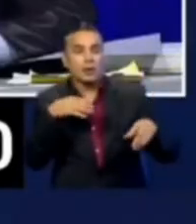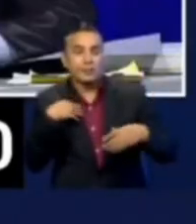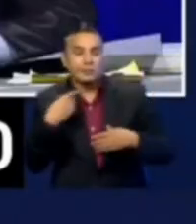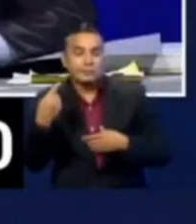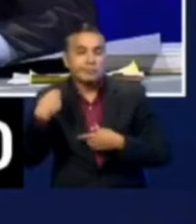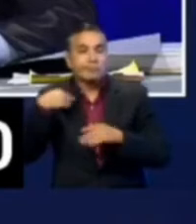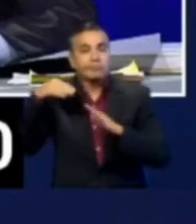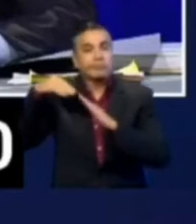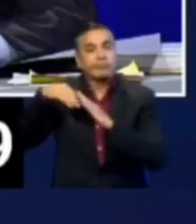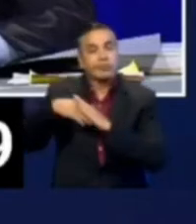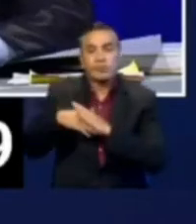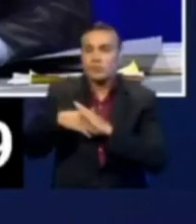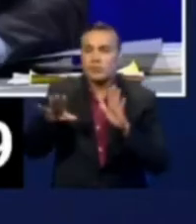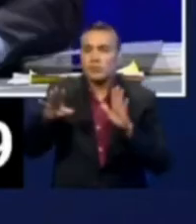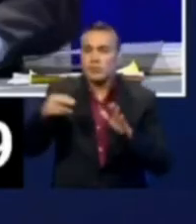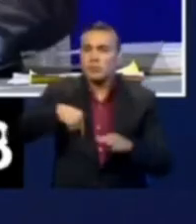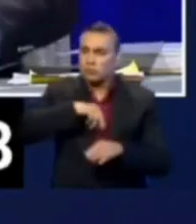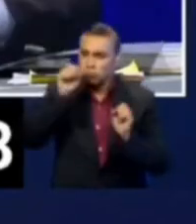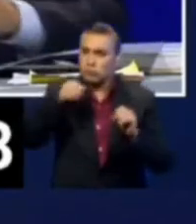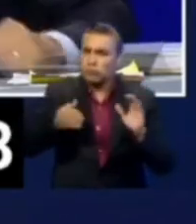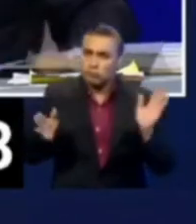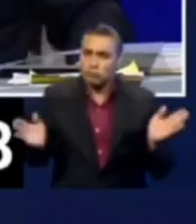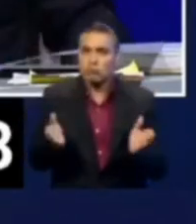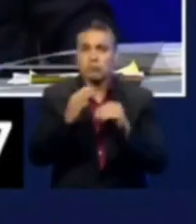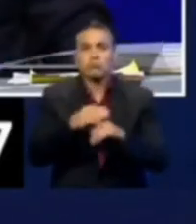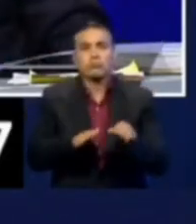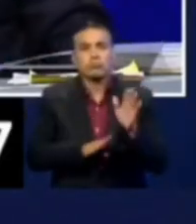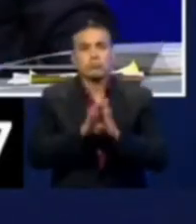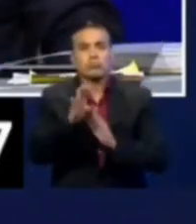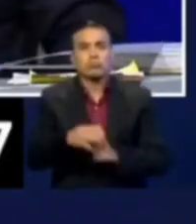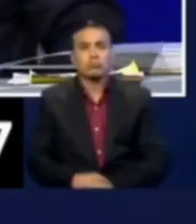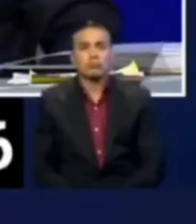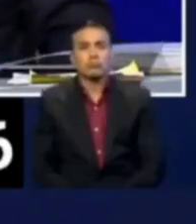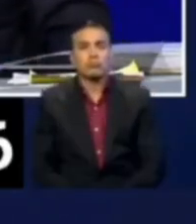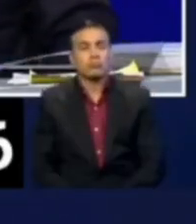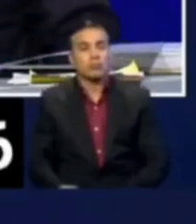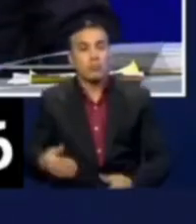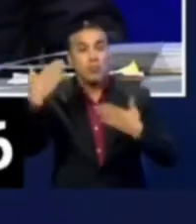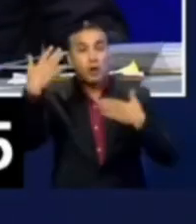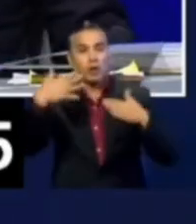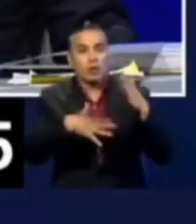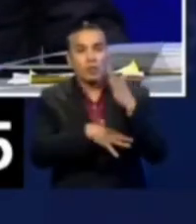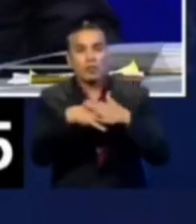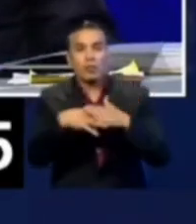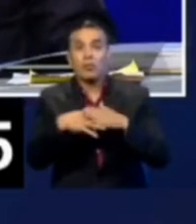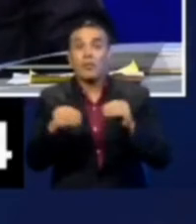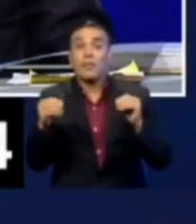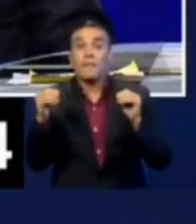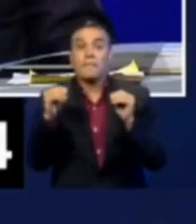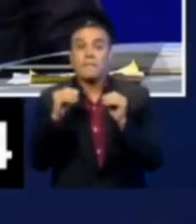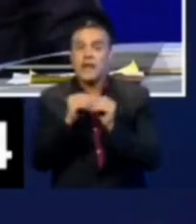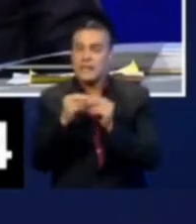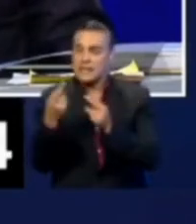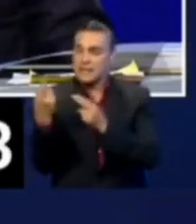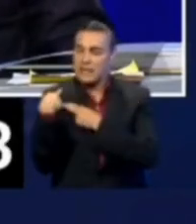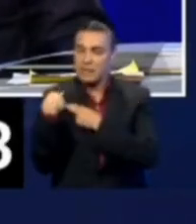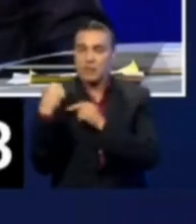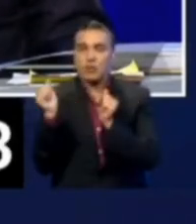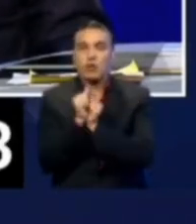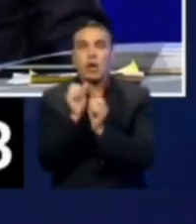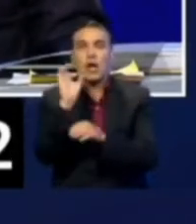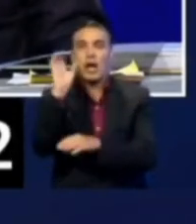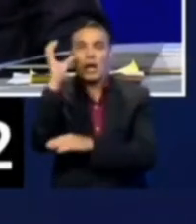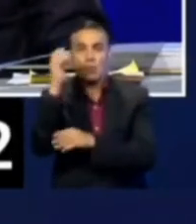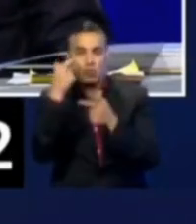geopolíticos. Vamos, sí, a avanzar en una política petrolera mucho más responsable con el medio